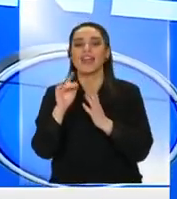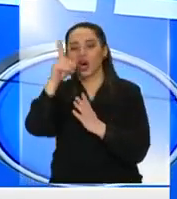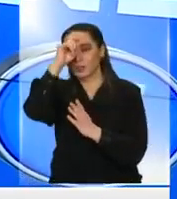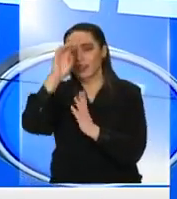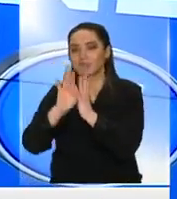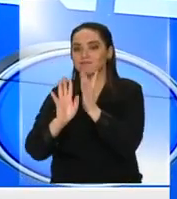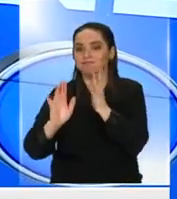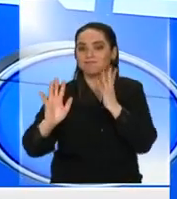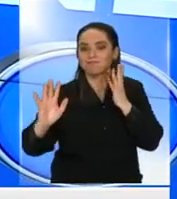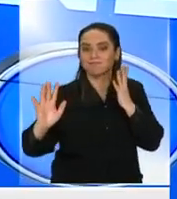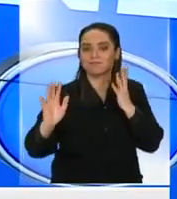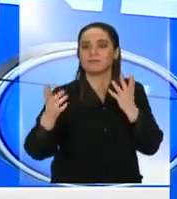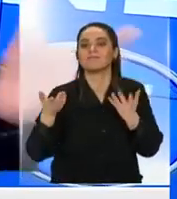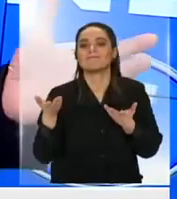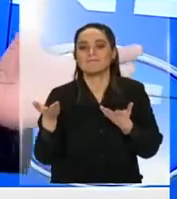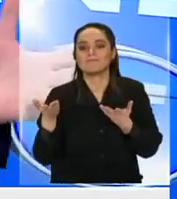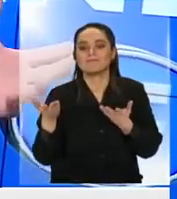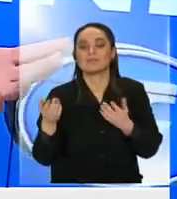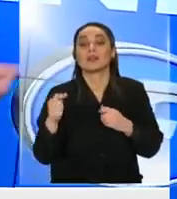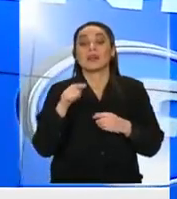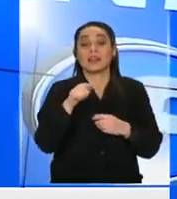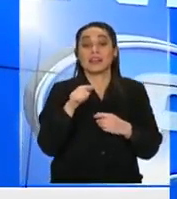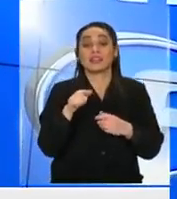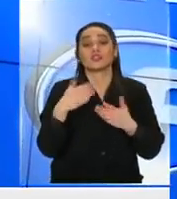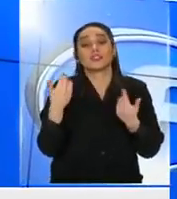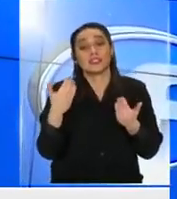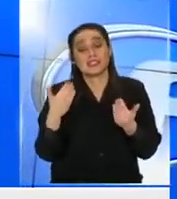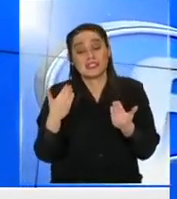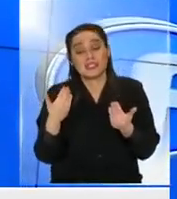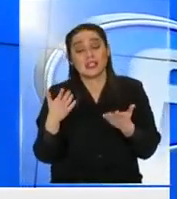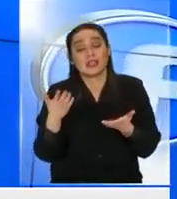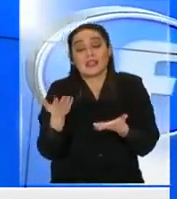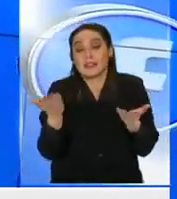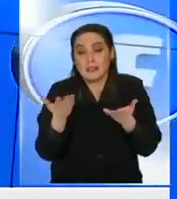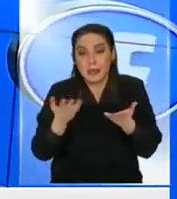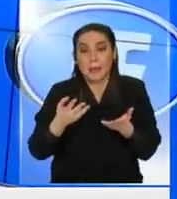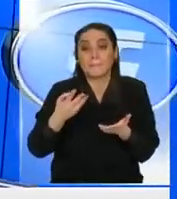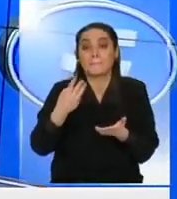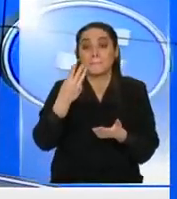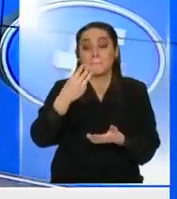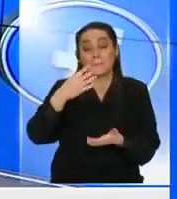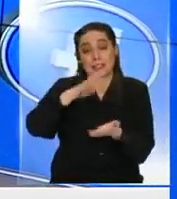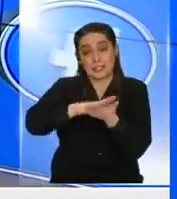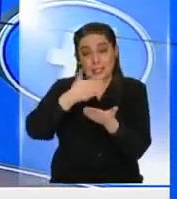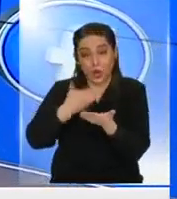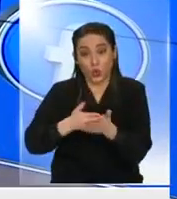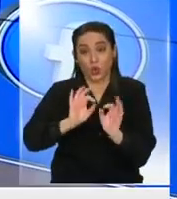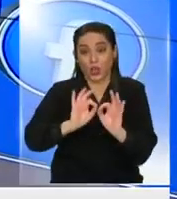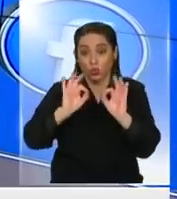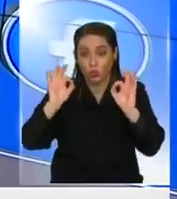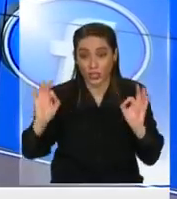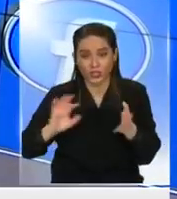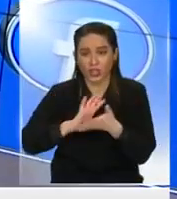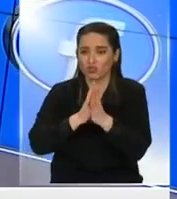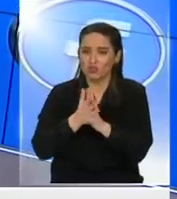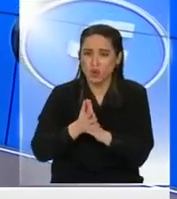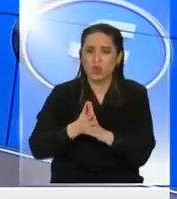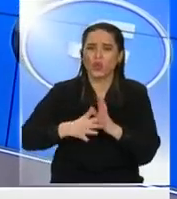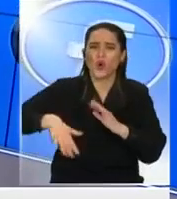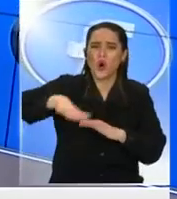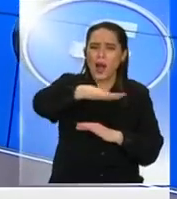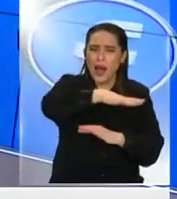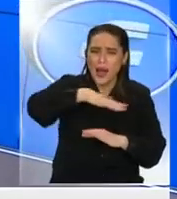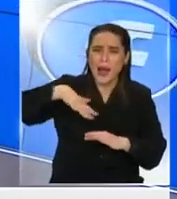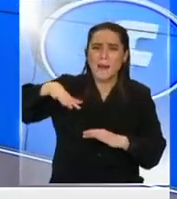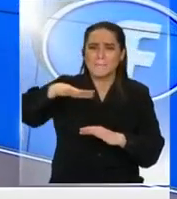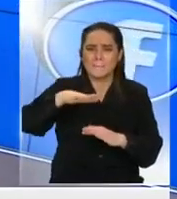tiene que ver con esta necesidad de desconcentrar y aumentar la resolutividad tanto de la salud de la educación y de todos los ámbitos en el